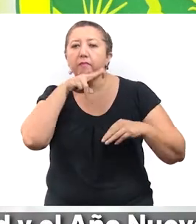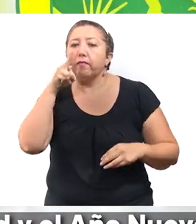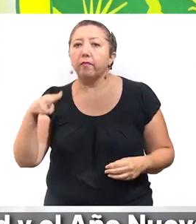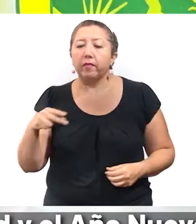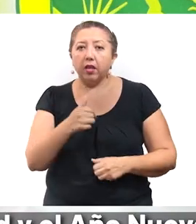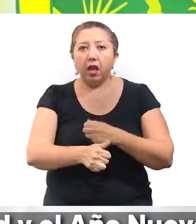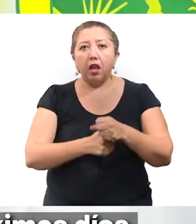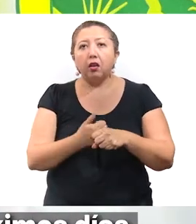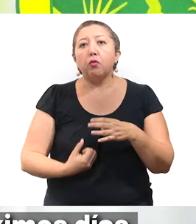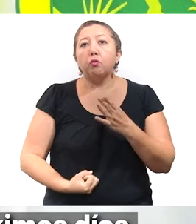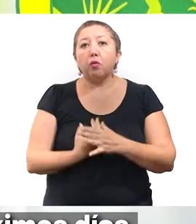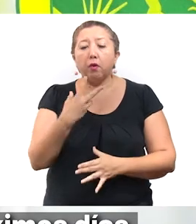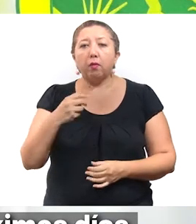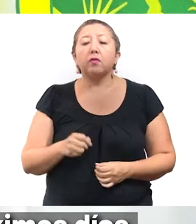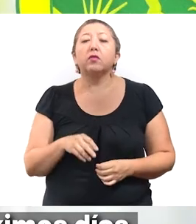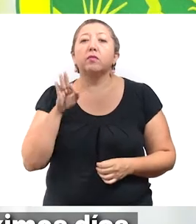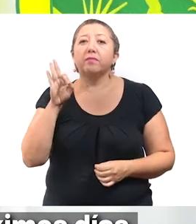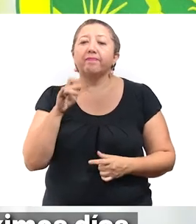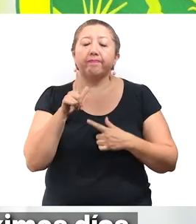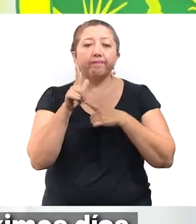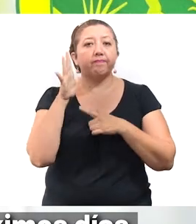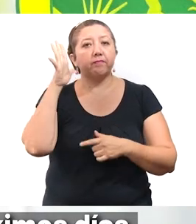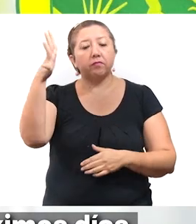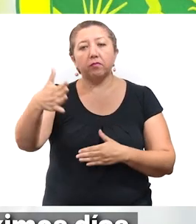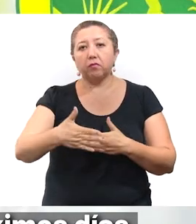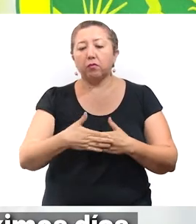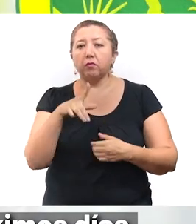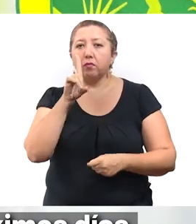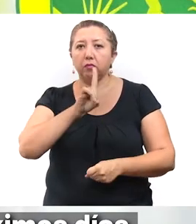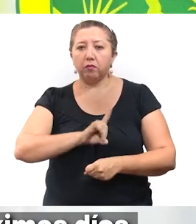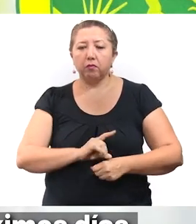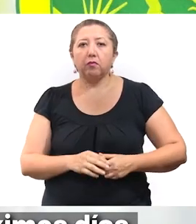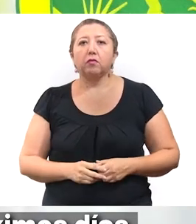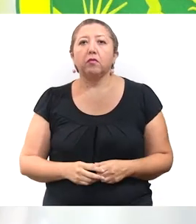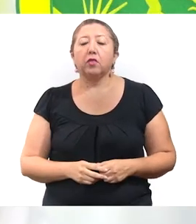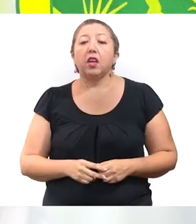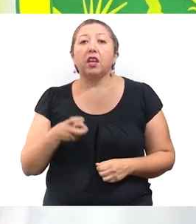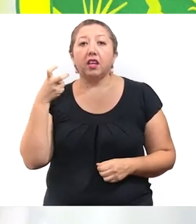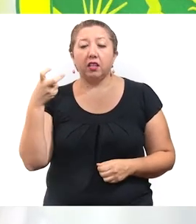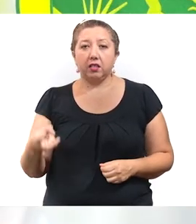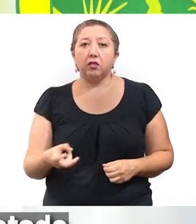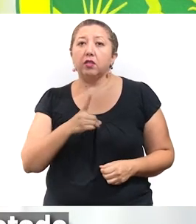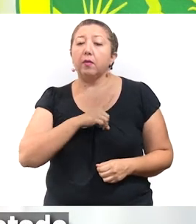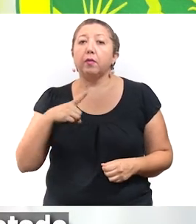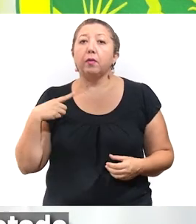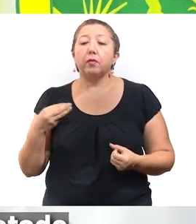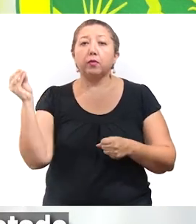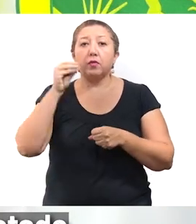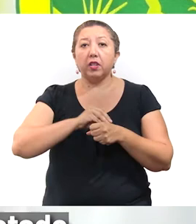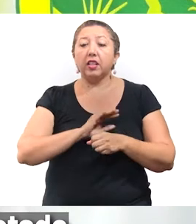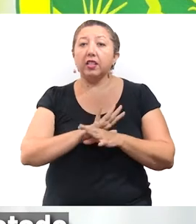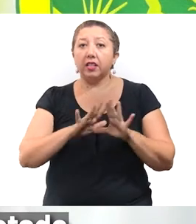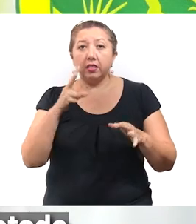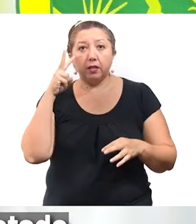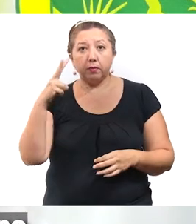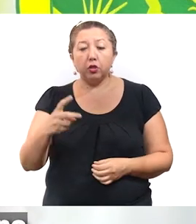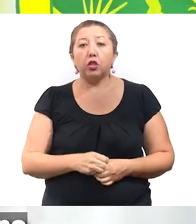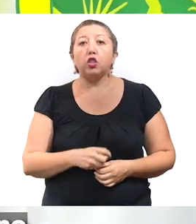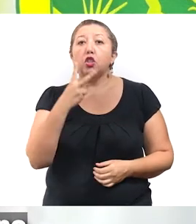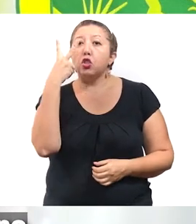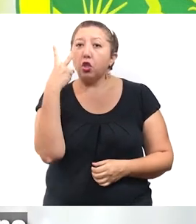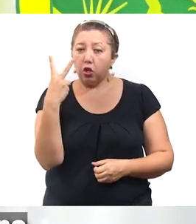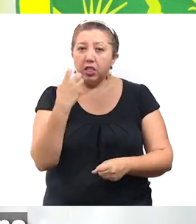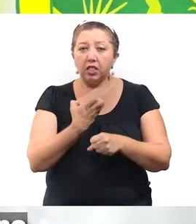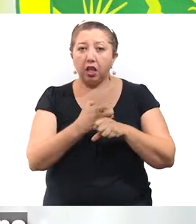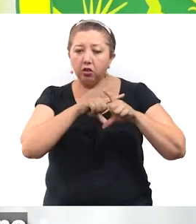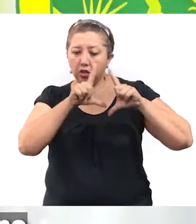Navidad y el Año Nuevo, y sus efectos incluso continuarán en los próximos días. A lo anterior, debemos de sumar que ya ha sido detectado en